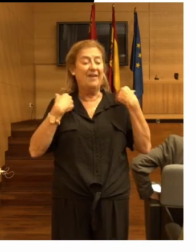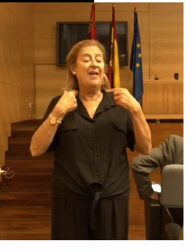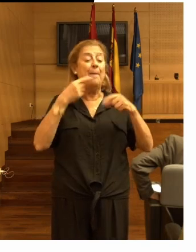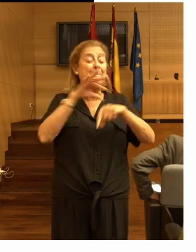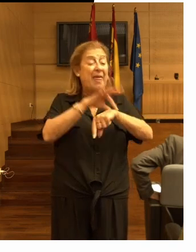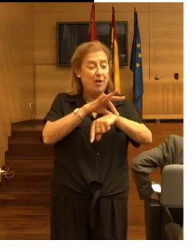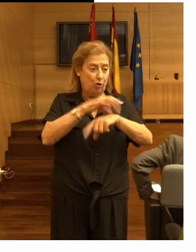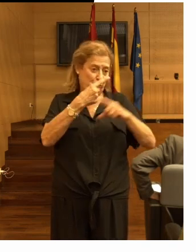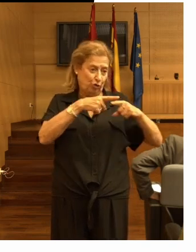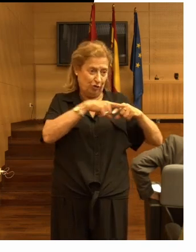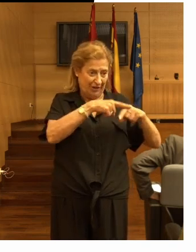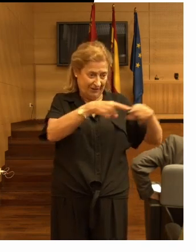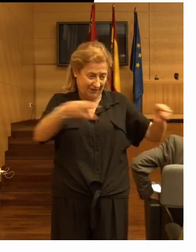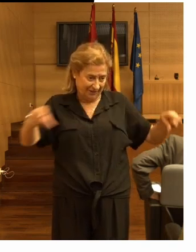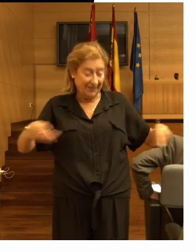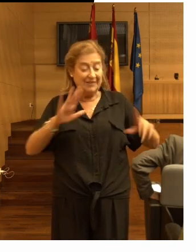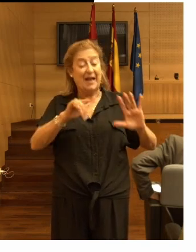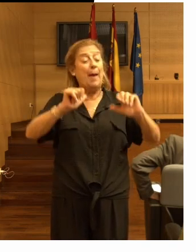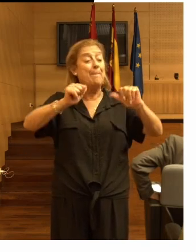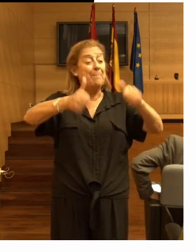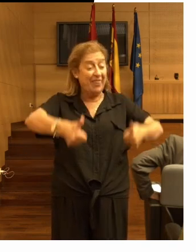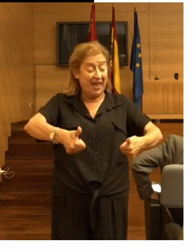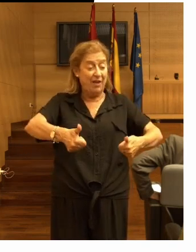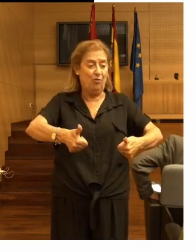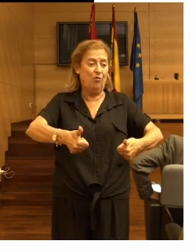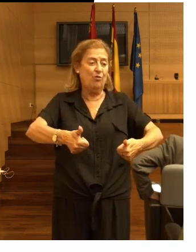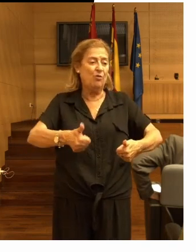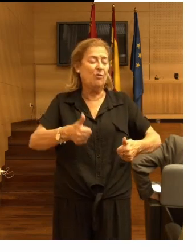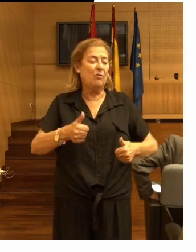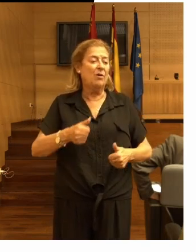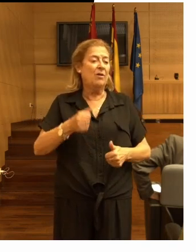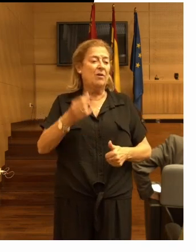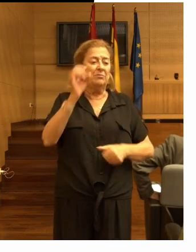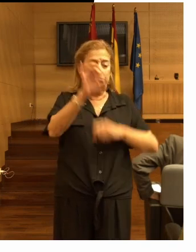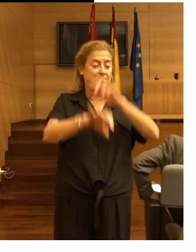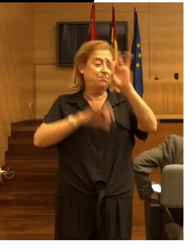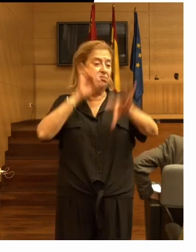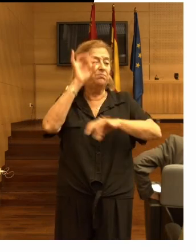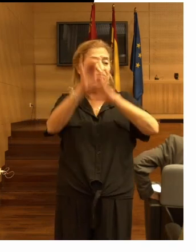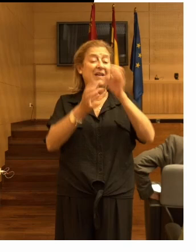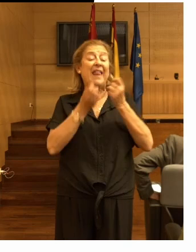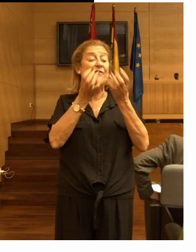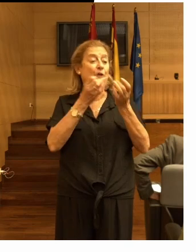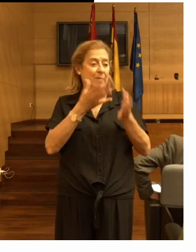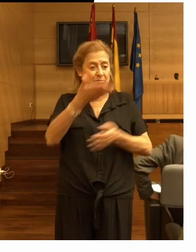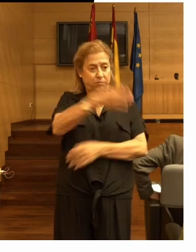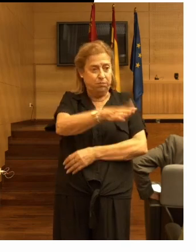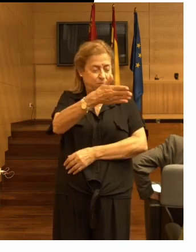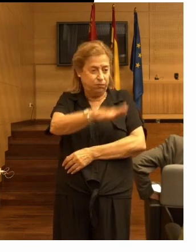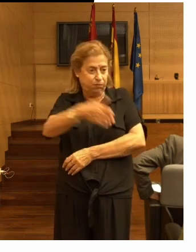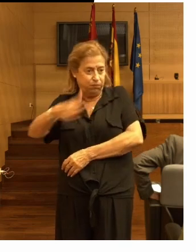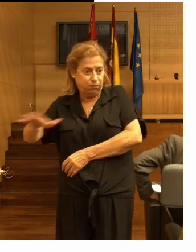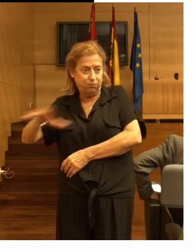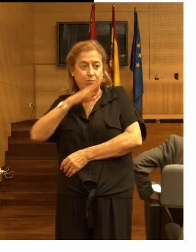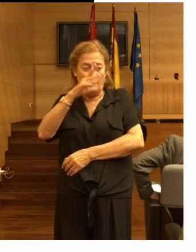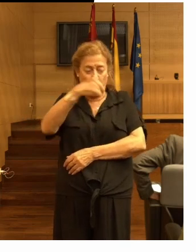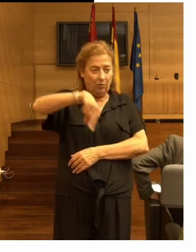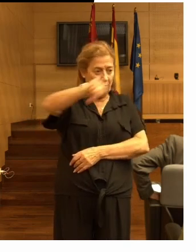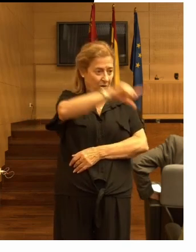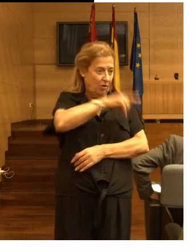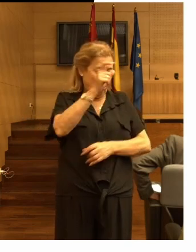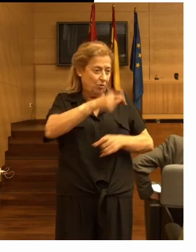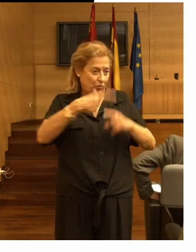médicos así que empezaron a recibir informes sobre muertes por este tipo de dispositivos